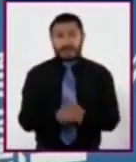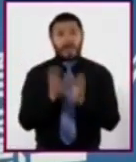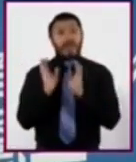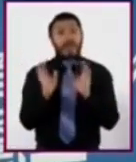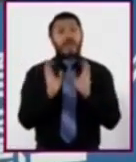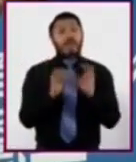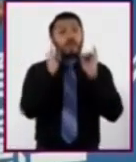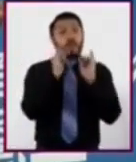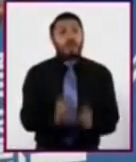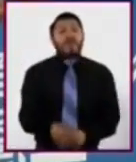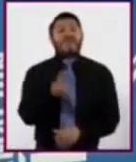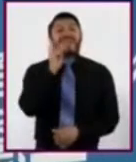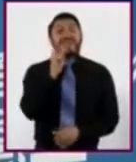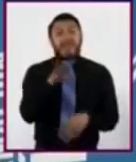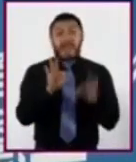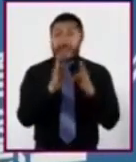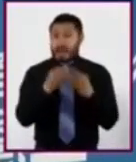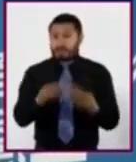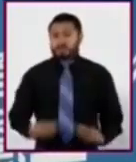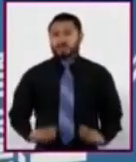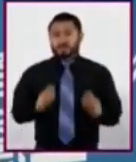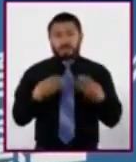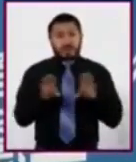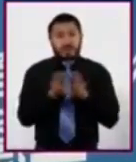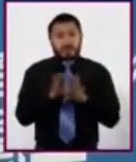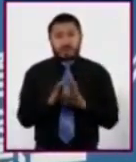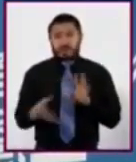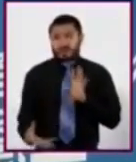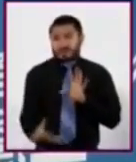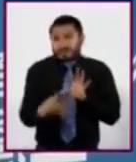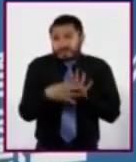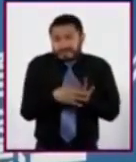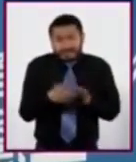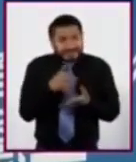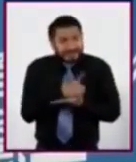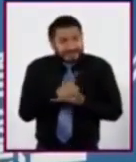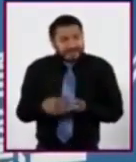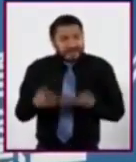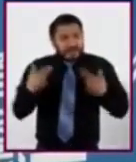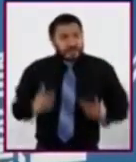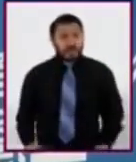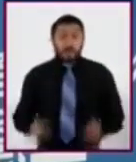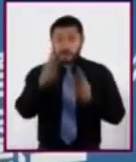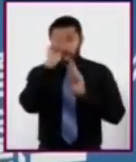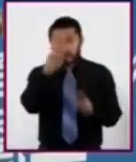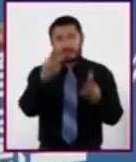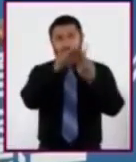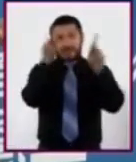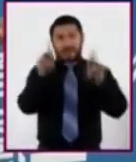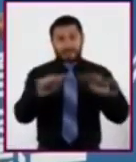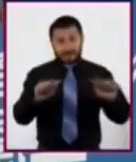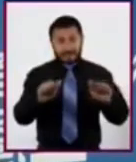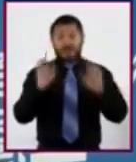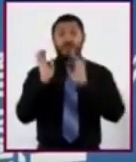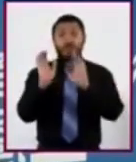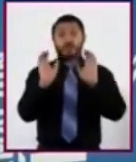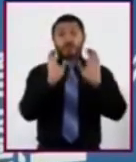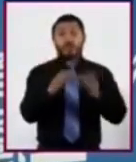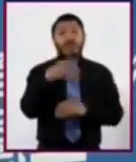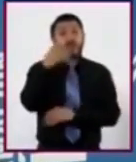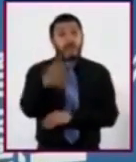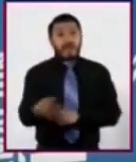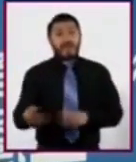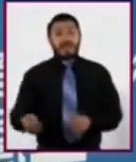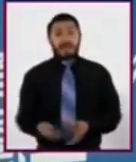llevar un estilo de vida apegado a los derechos humanos, la paz, el cuidado y la